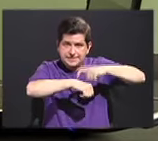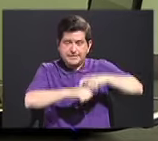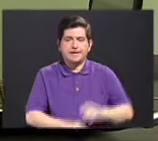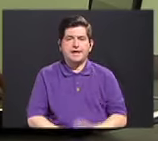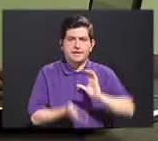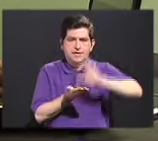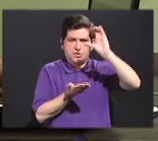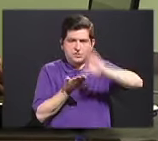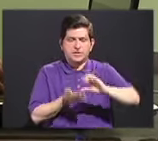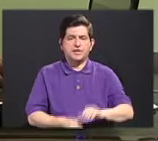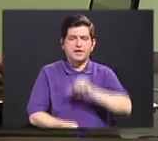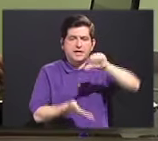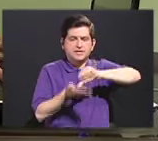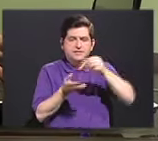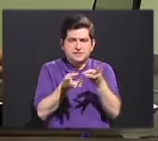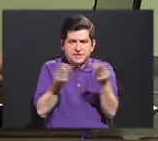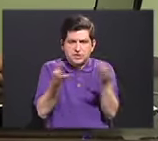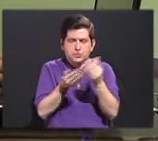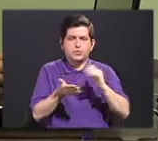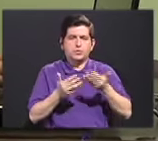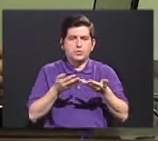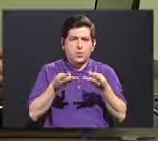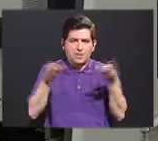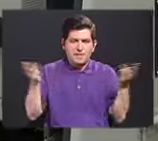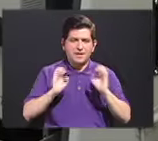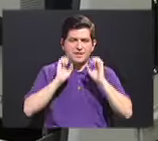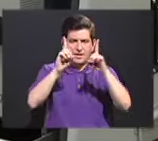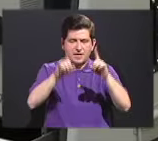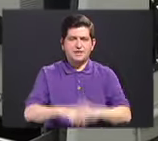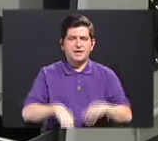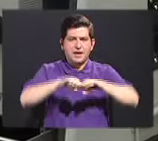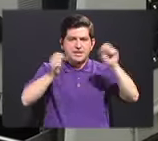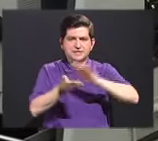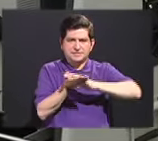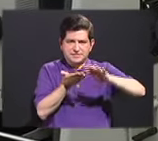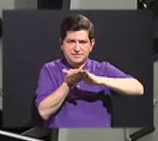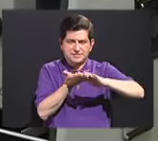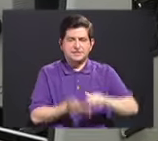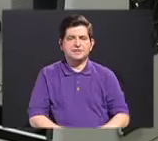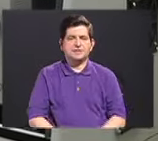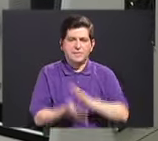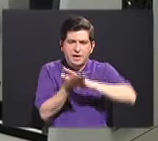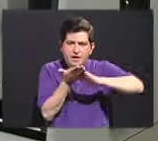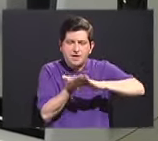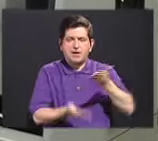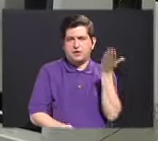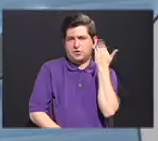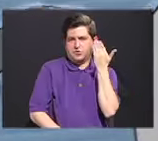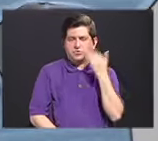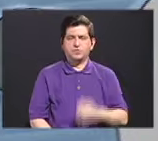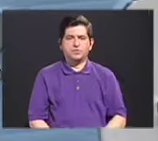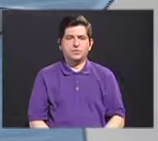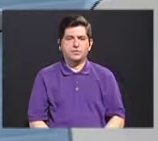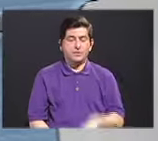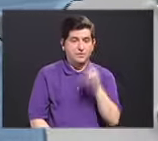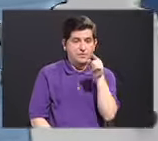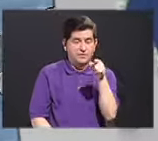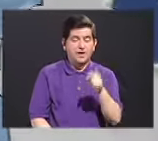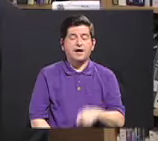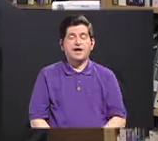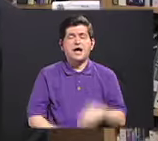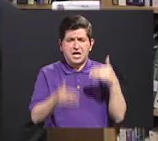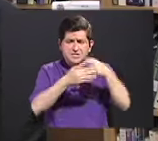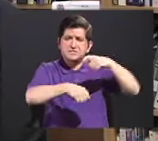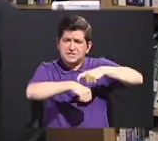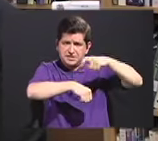Recientemente, el CENEREC también abrió un centro de producción de materiales educativos en sistema braille, relieve y sonoro, conocido como